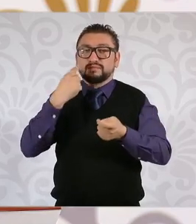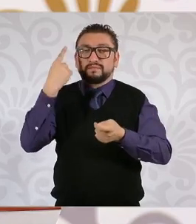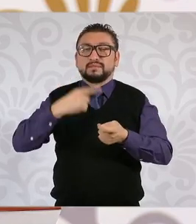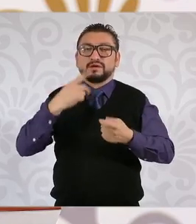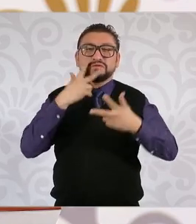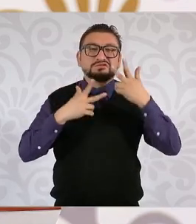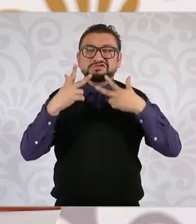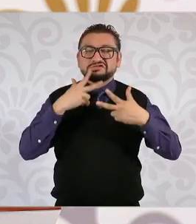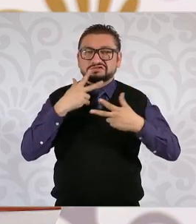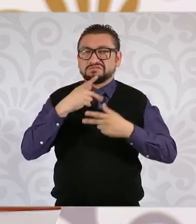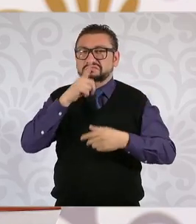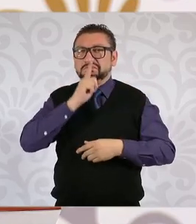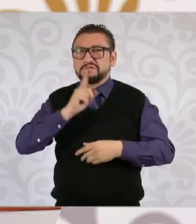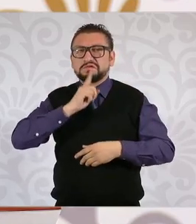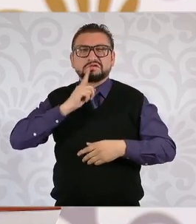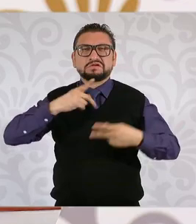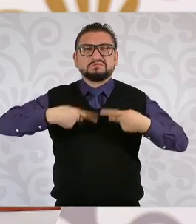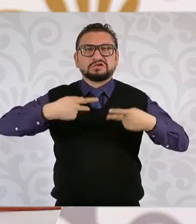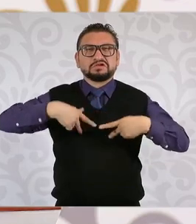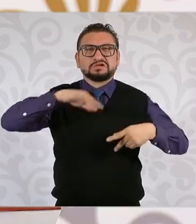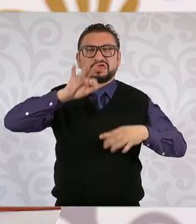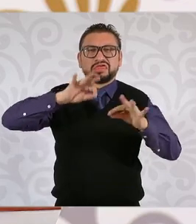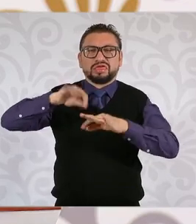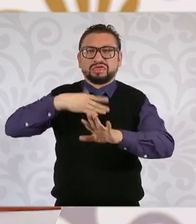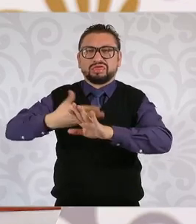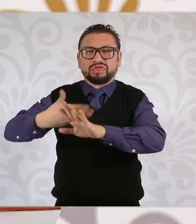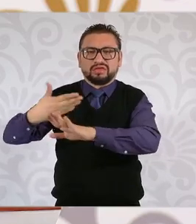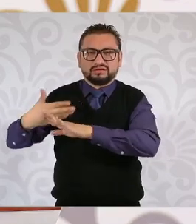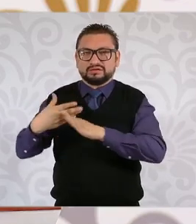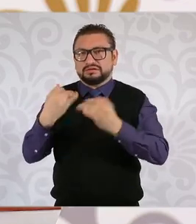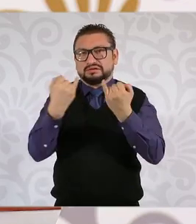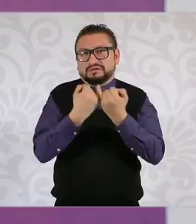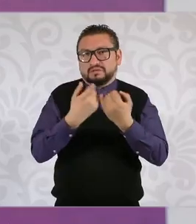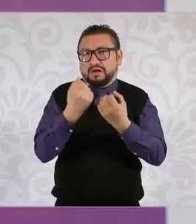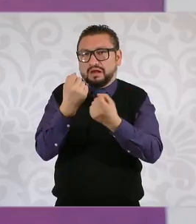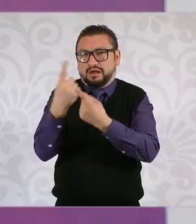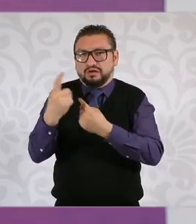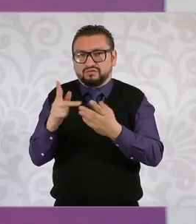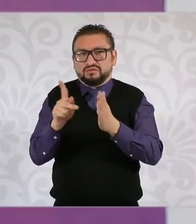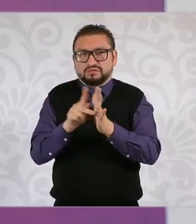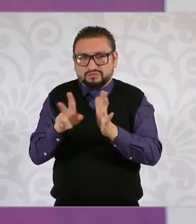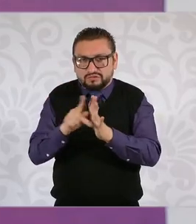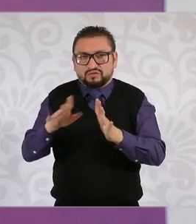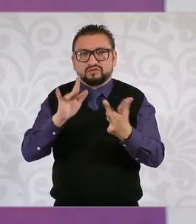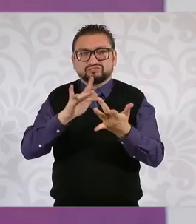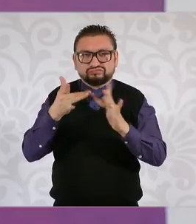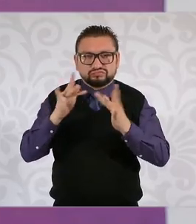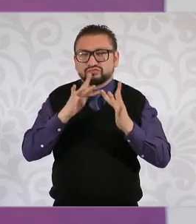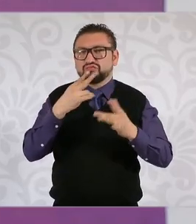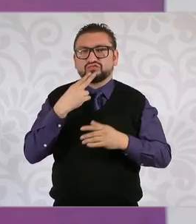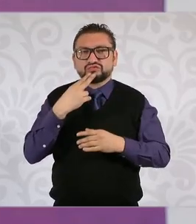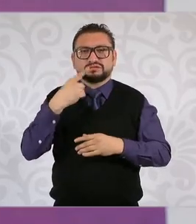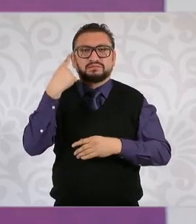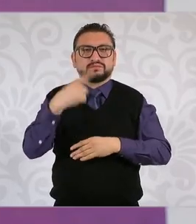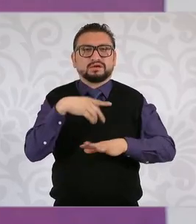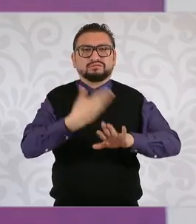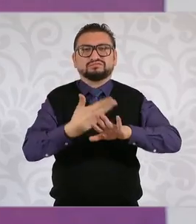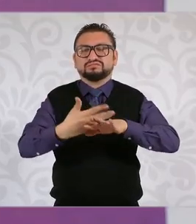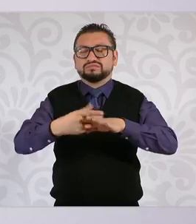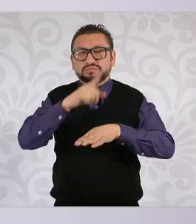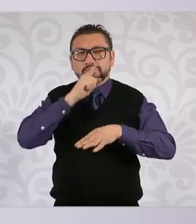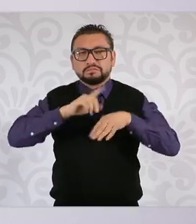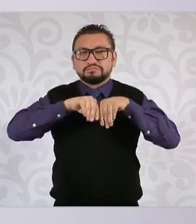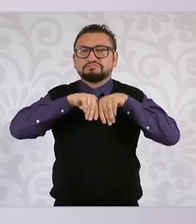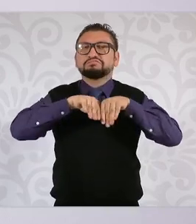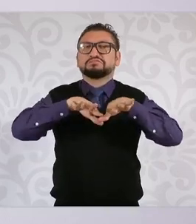desinformar a la sociedad, como hay quienes utilizan a los medios de comunicación y a las redes sociales para diseminar mentiras